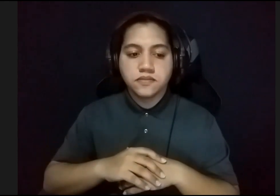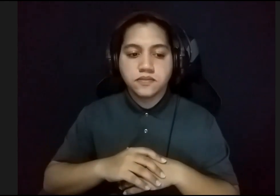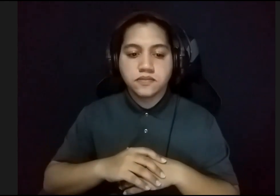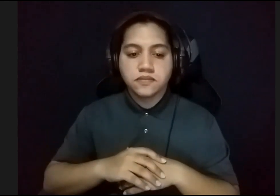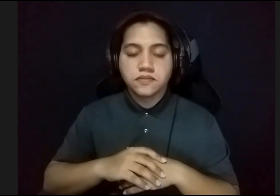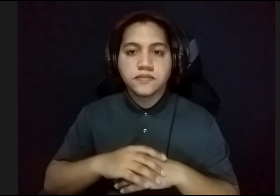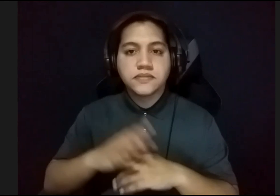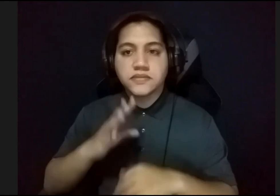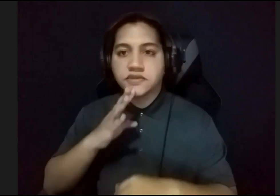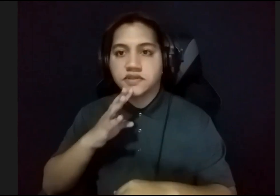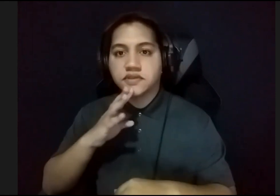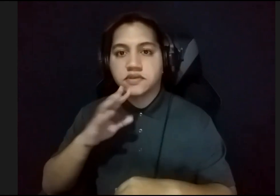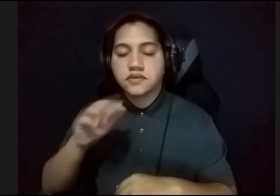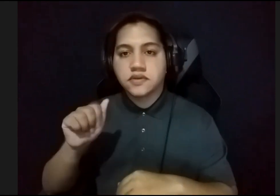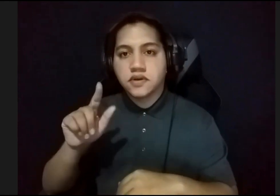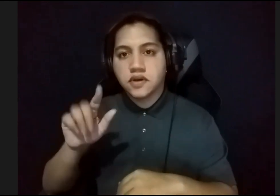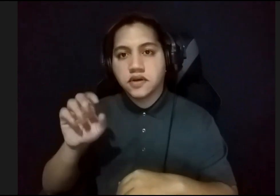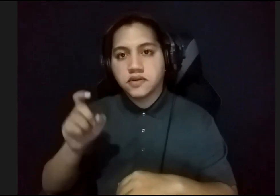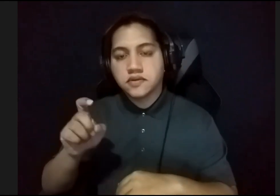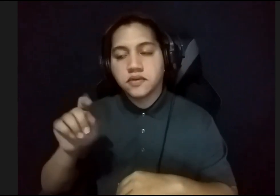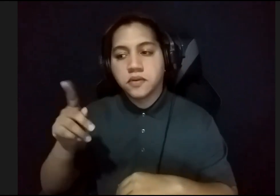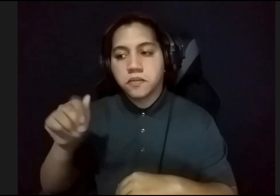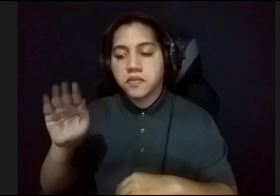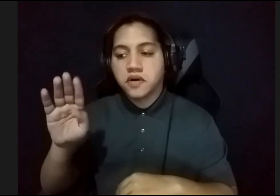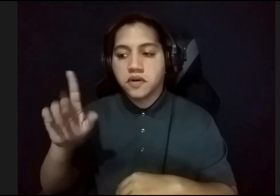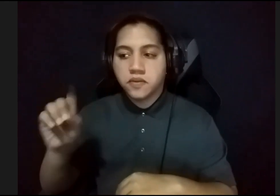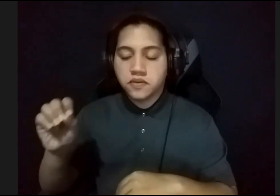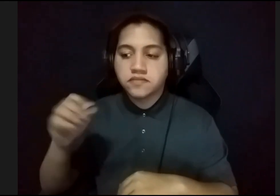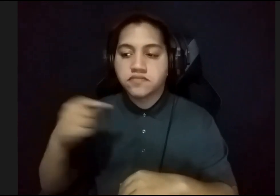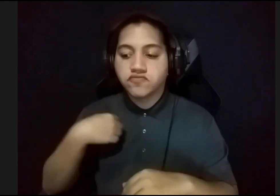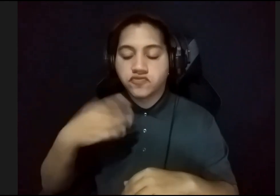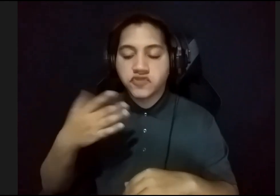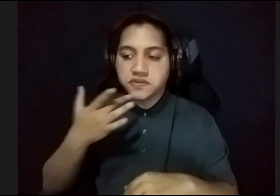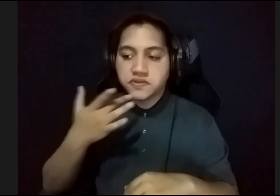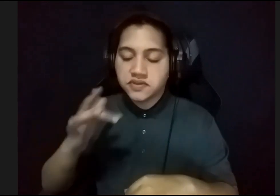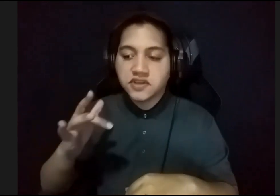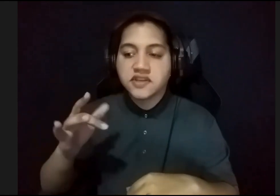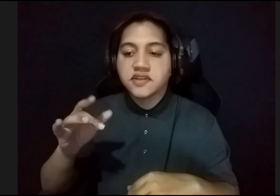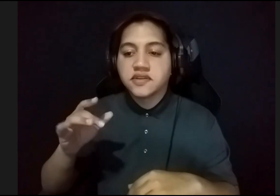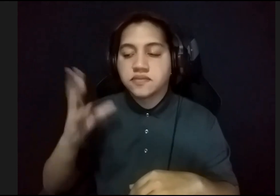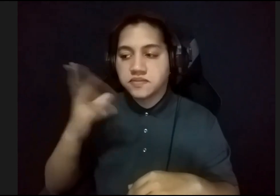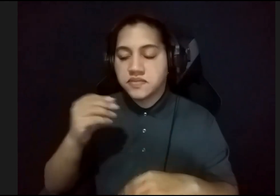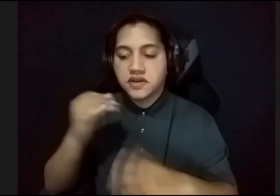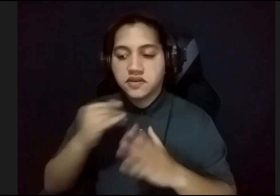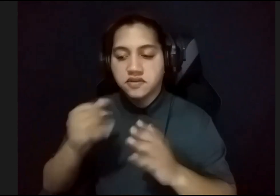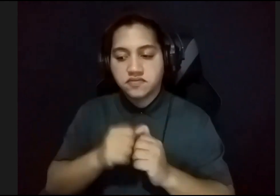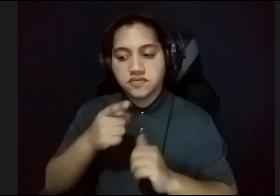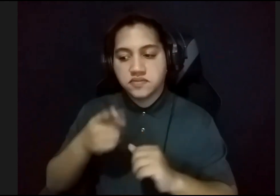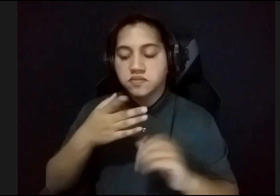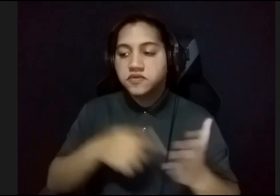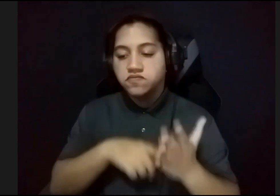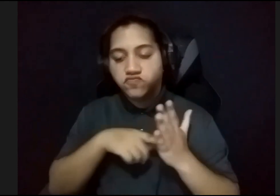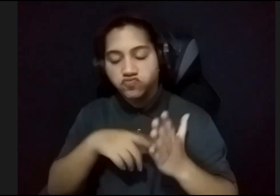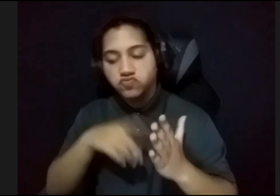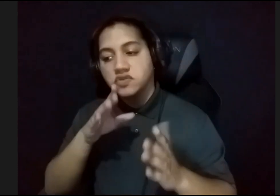Comenta Alex, directamente a Pablo, tuve la dicha, de estar en Bellas Artes, con él, me presentó su obra, y la explicó, me presentó su